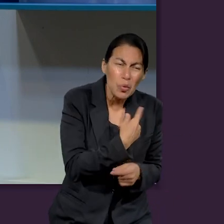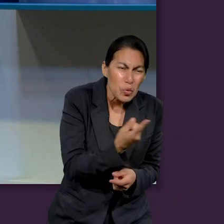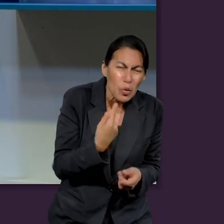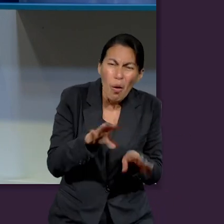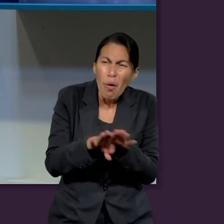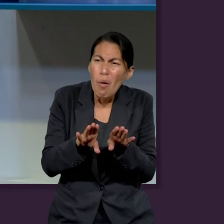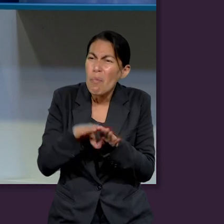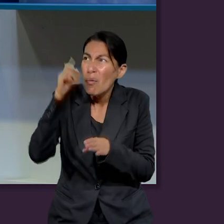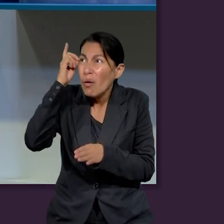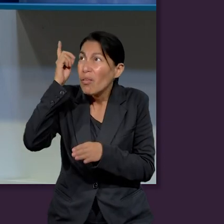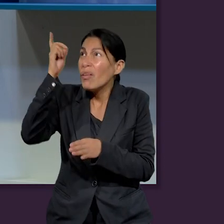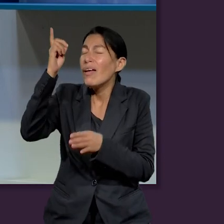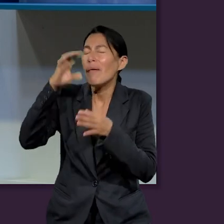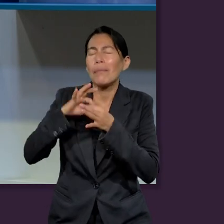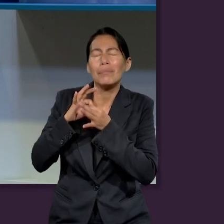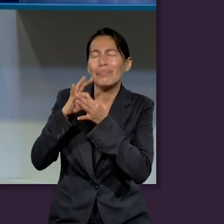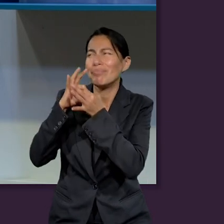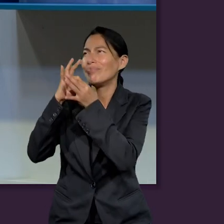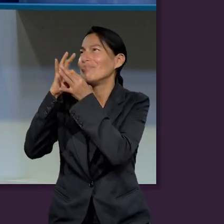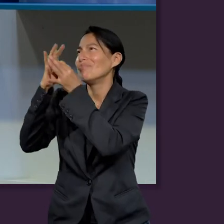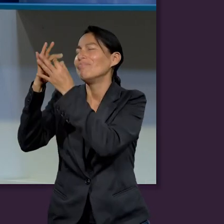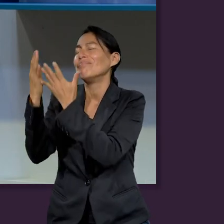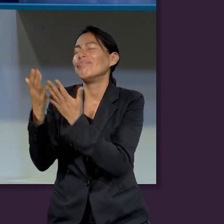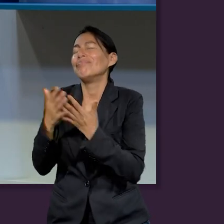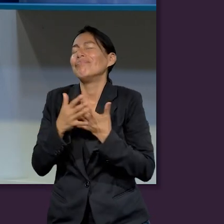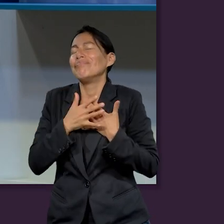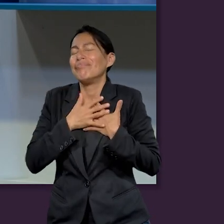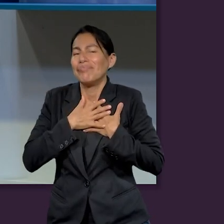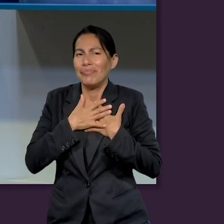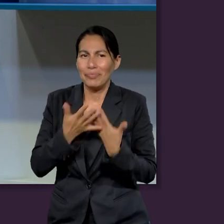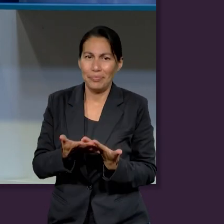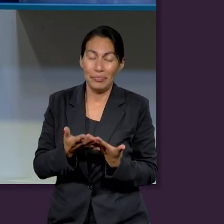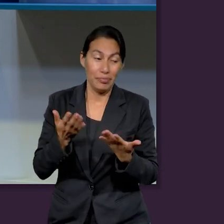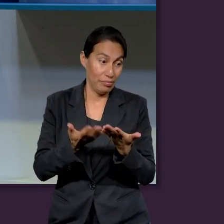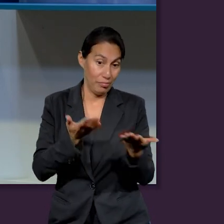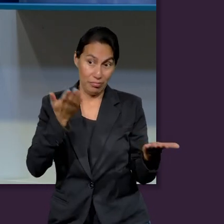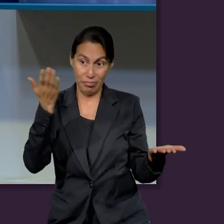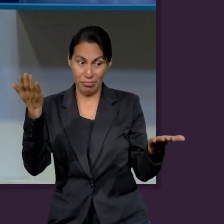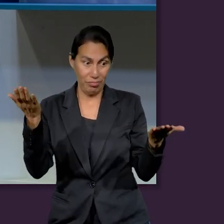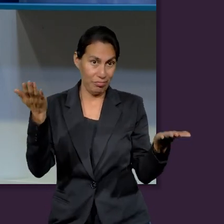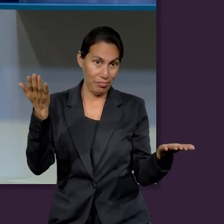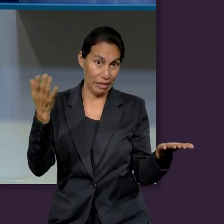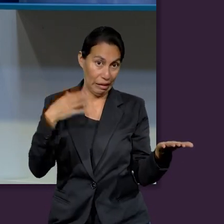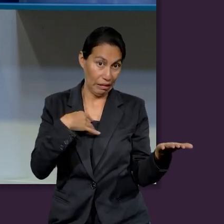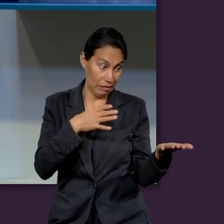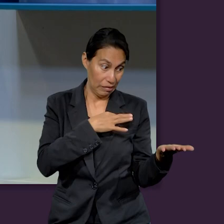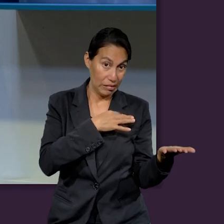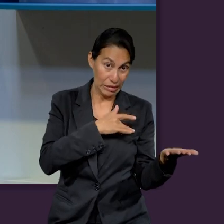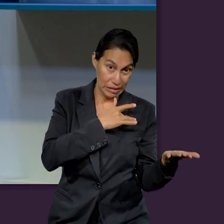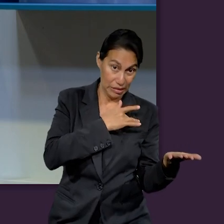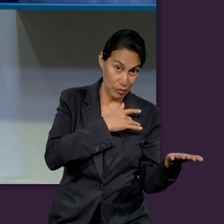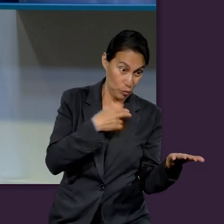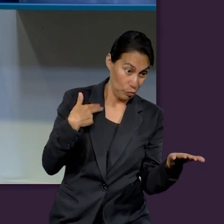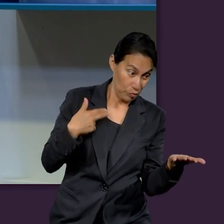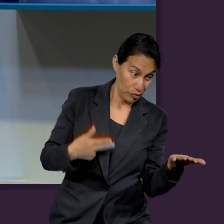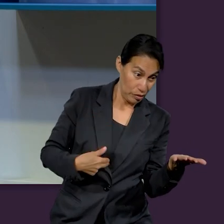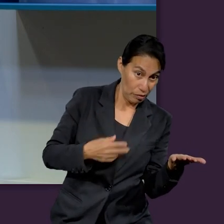andan en la pasión de la lujuria. O sea que tenemos que conocer a Dios para no codiciar y para no andar en las pasiones